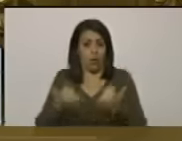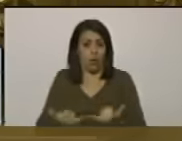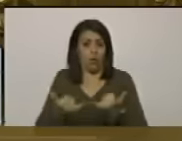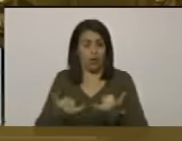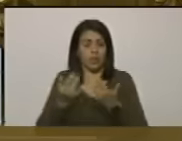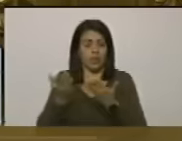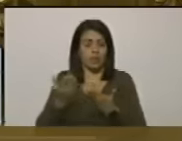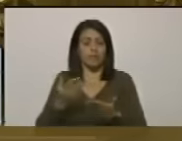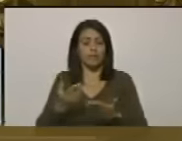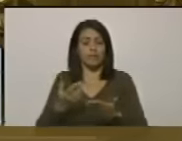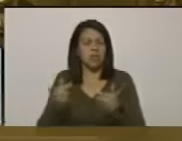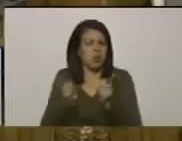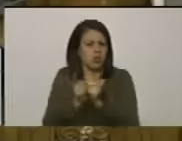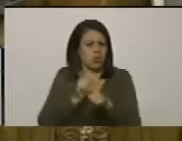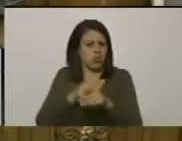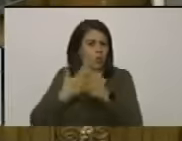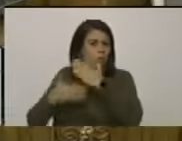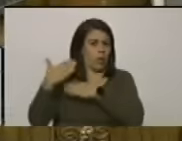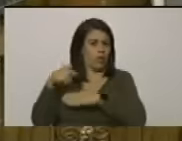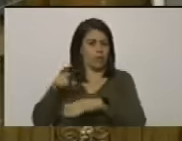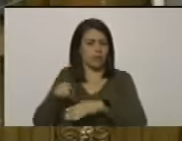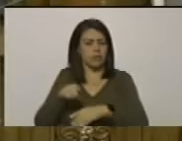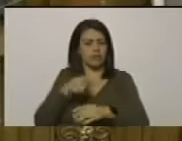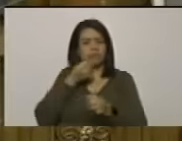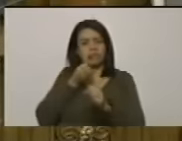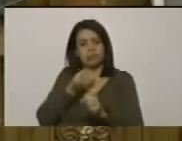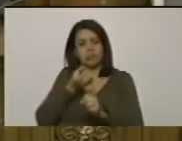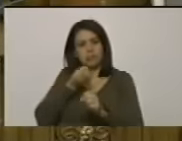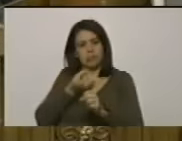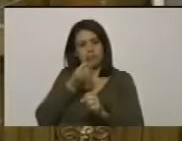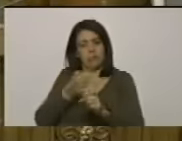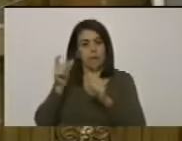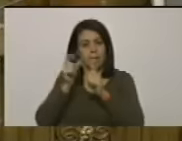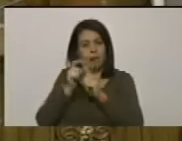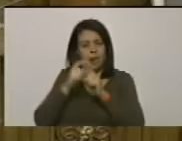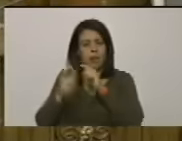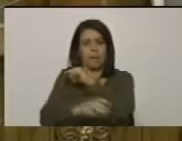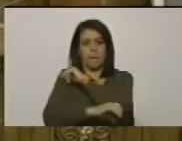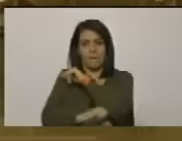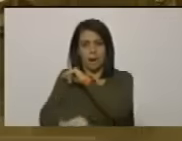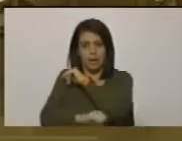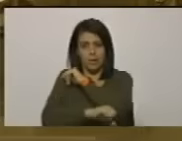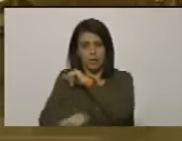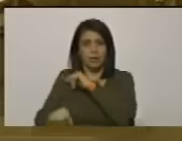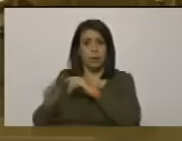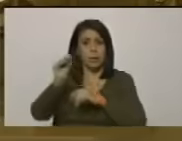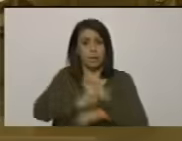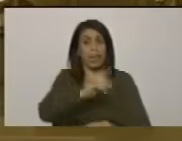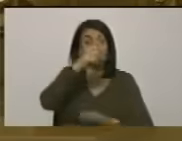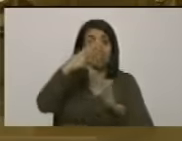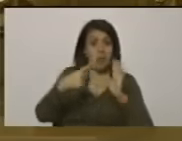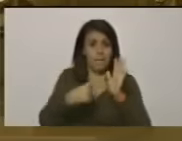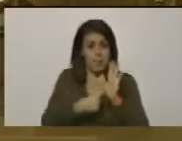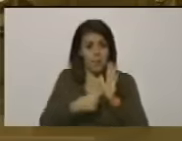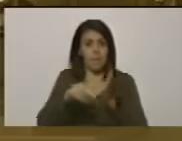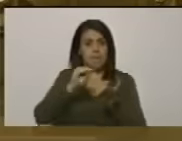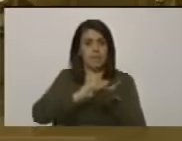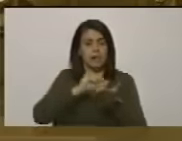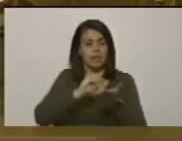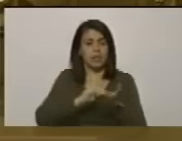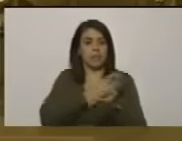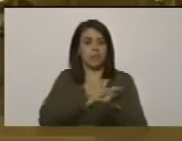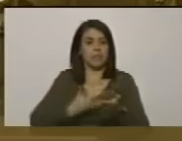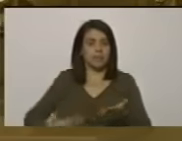hace rato pronunció la palabra delincuente yo creo que más de mil veces el